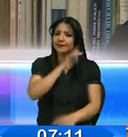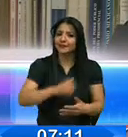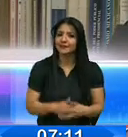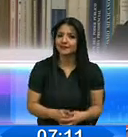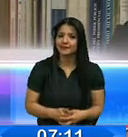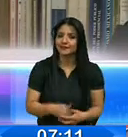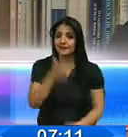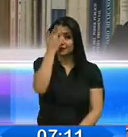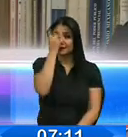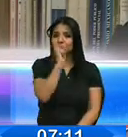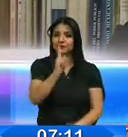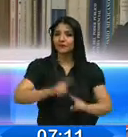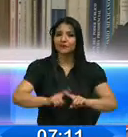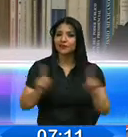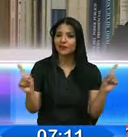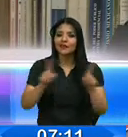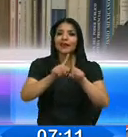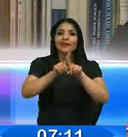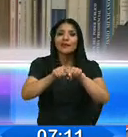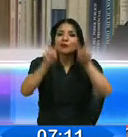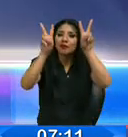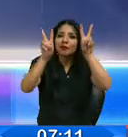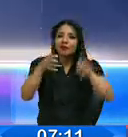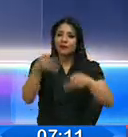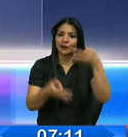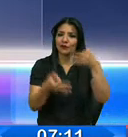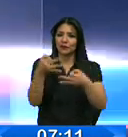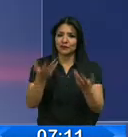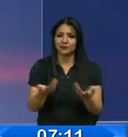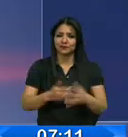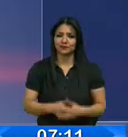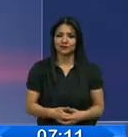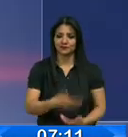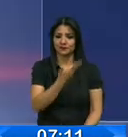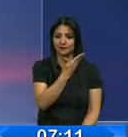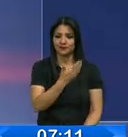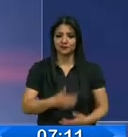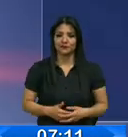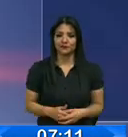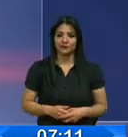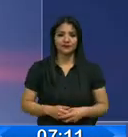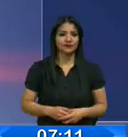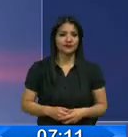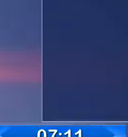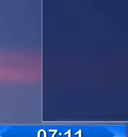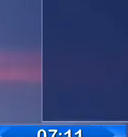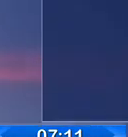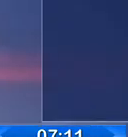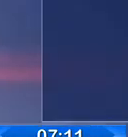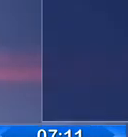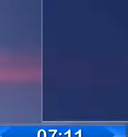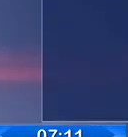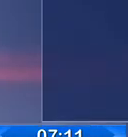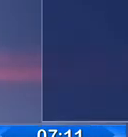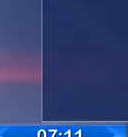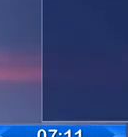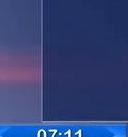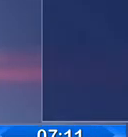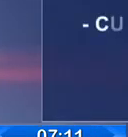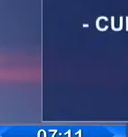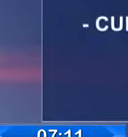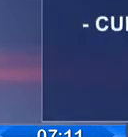los fallos son distintos dependiendo del caso. En el aspecto cuantitativo se analizará productividad de las sentencias,